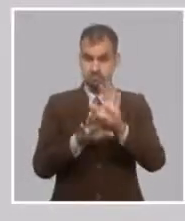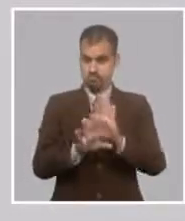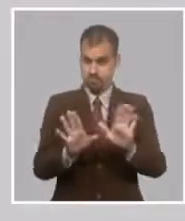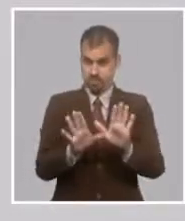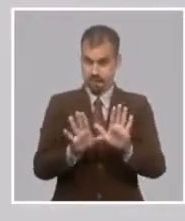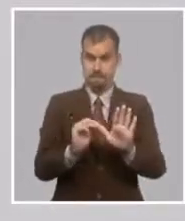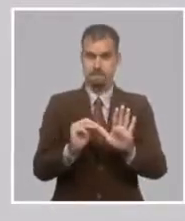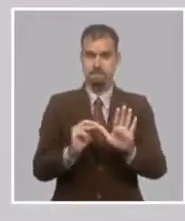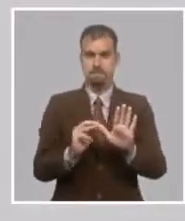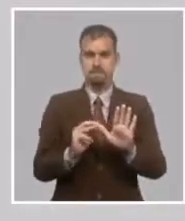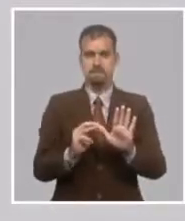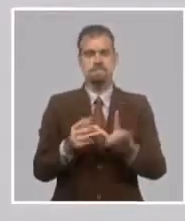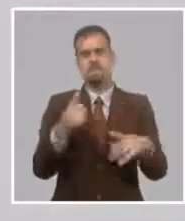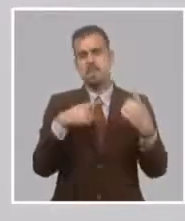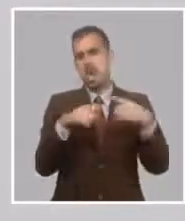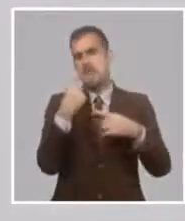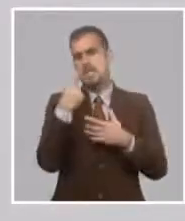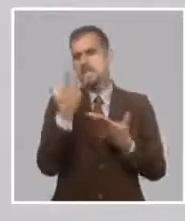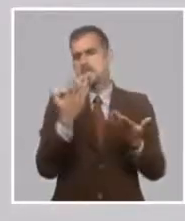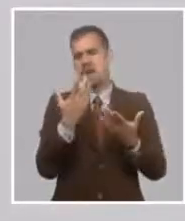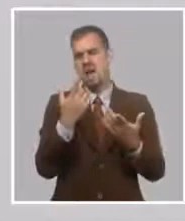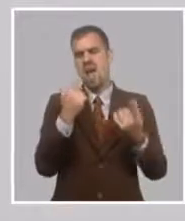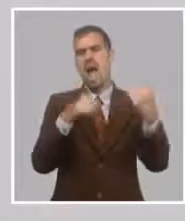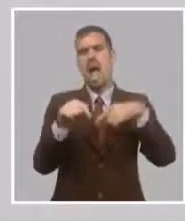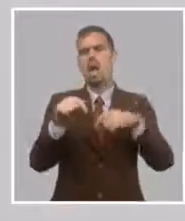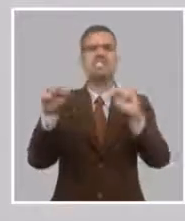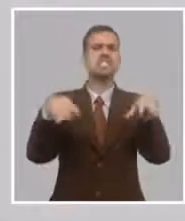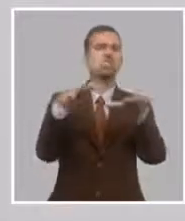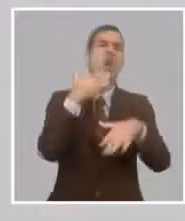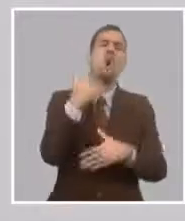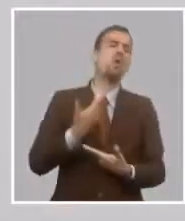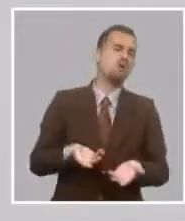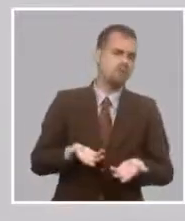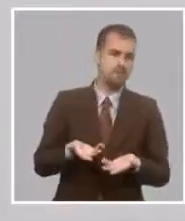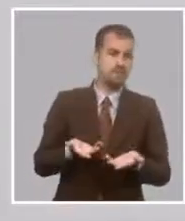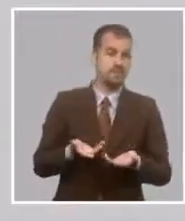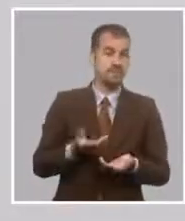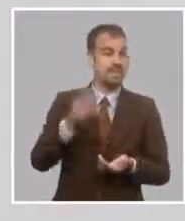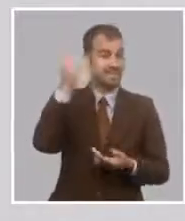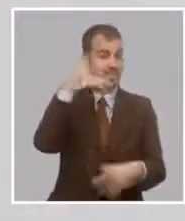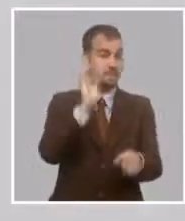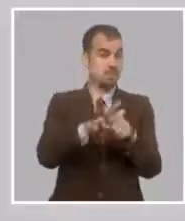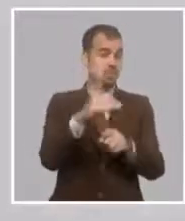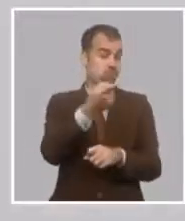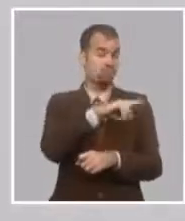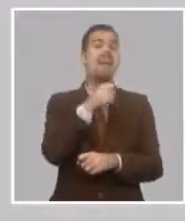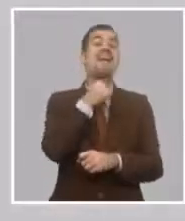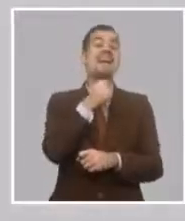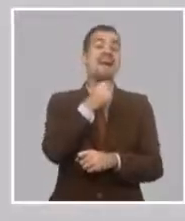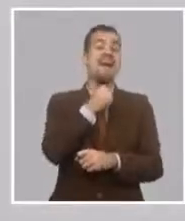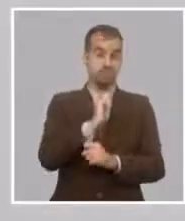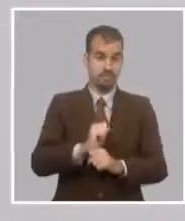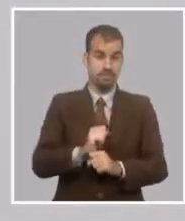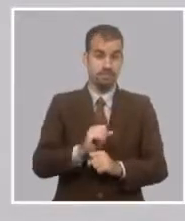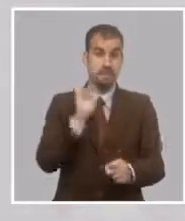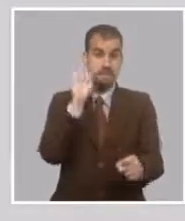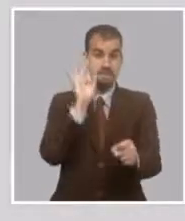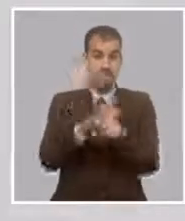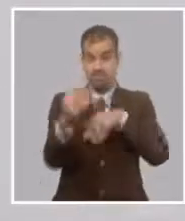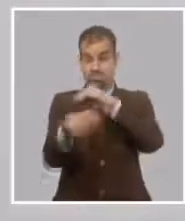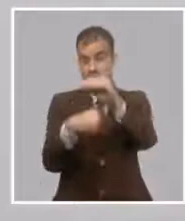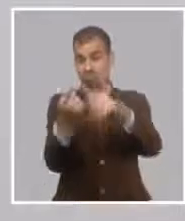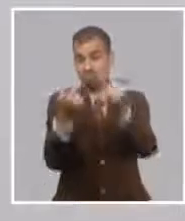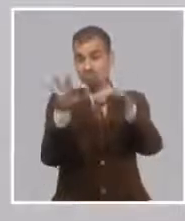yo creo que hay que ver cuál es el contexto actual. Hay que ubicarse que a partir de enero se implementa la tarea de ordenamiento.